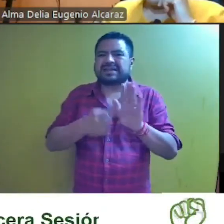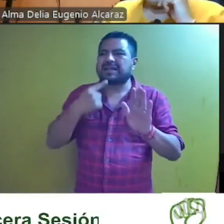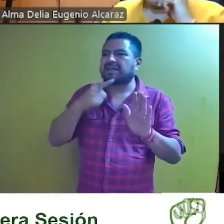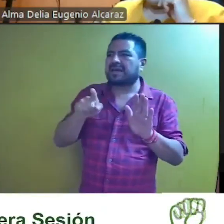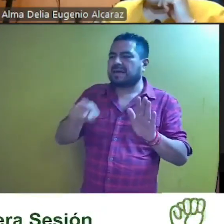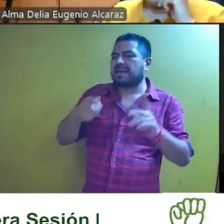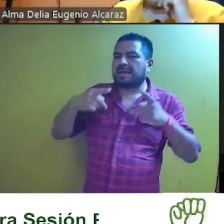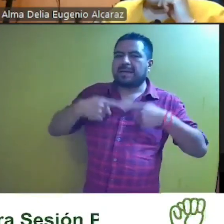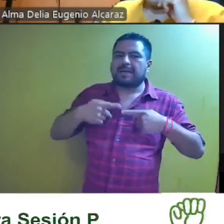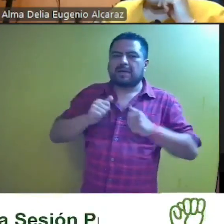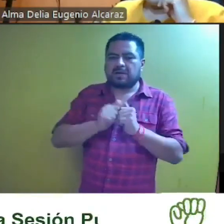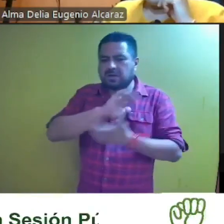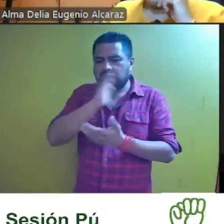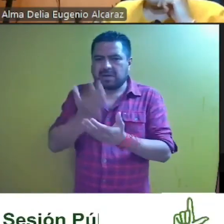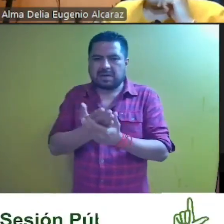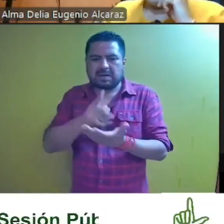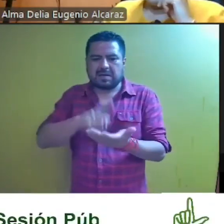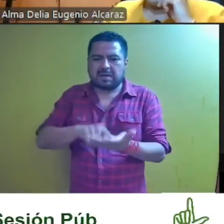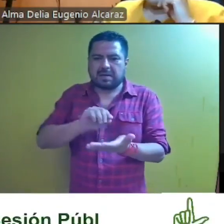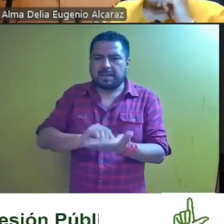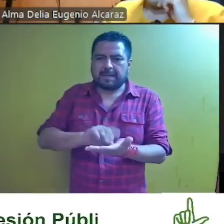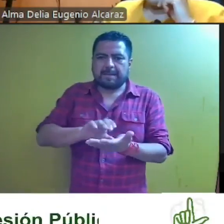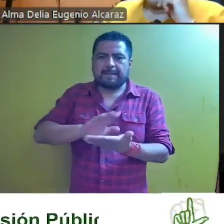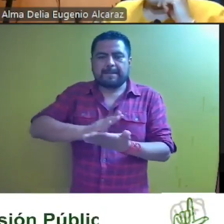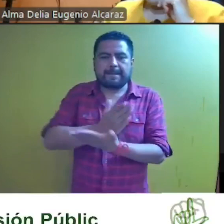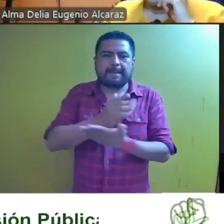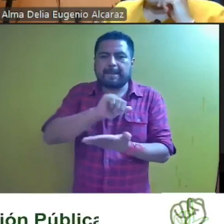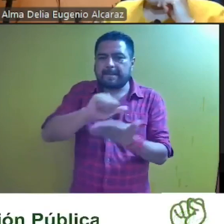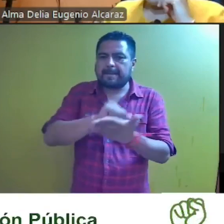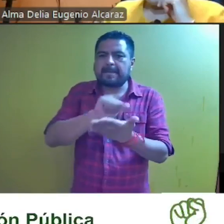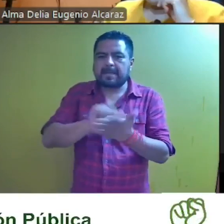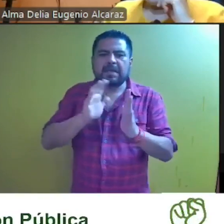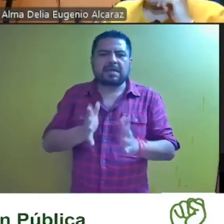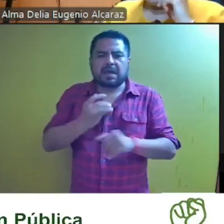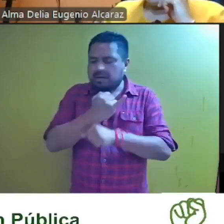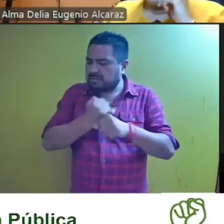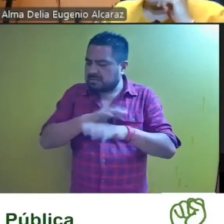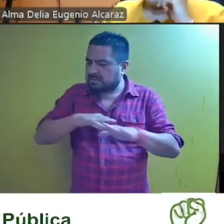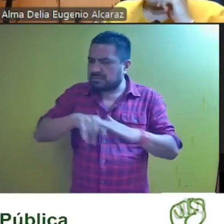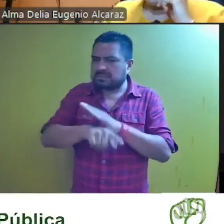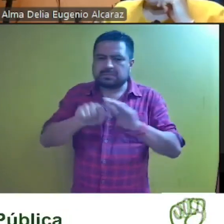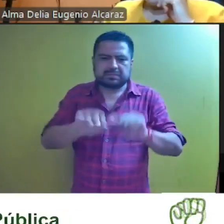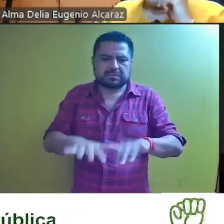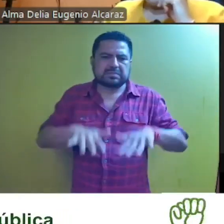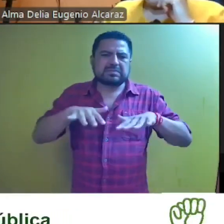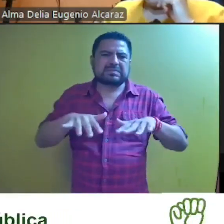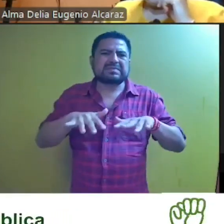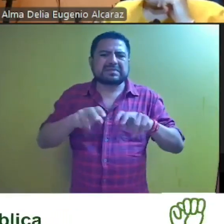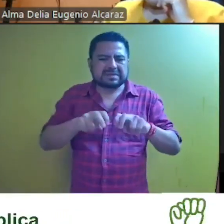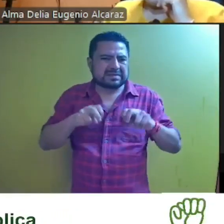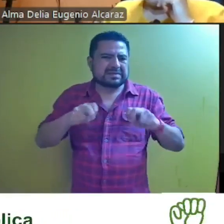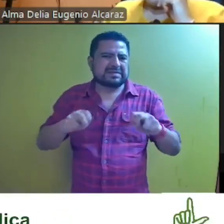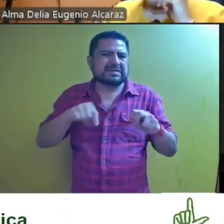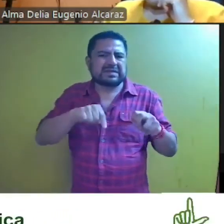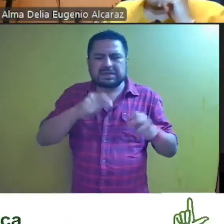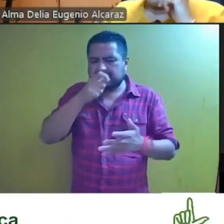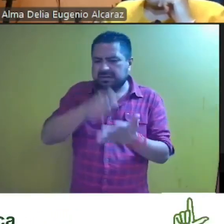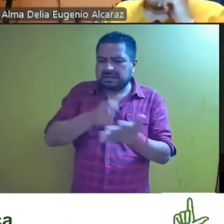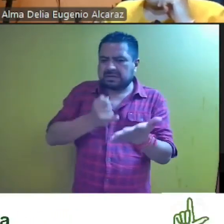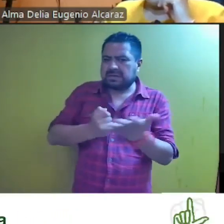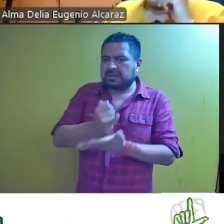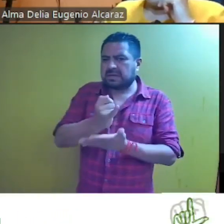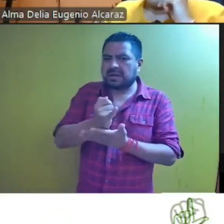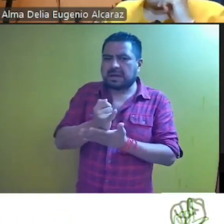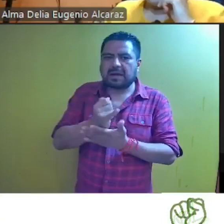la actora que originó el expediente primigenio además el acta ya fue analizada y valorada por este pleno en el acuerdo de cumplimiento de la sentencia de ese GEC